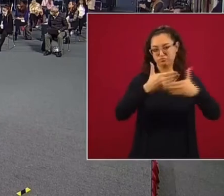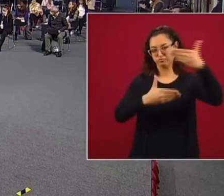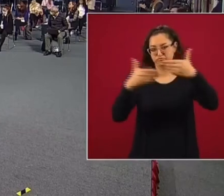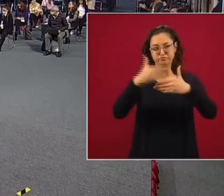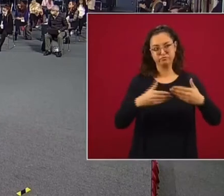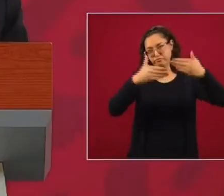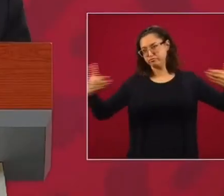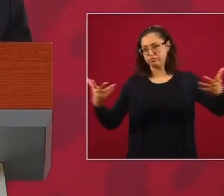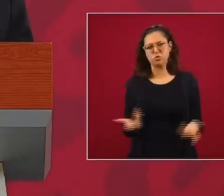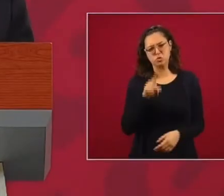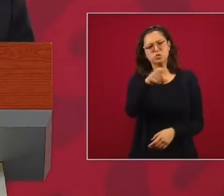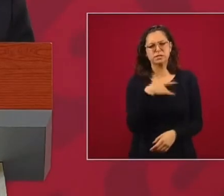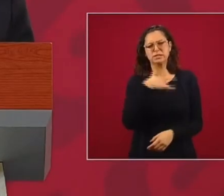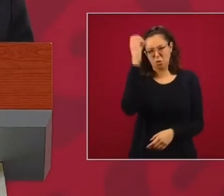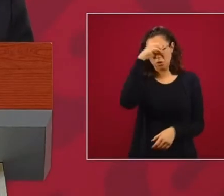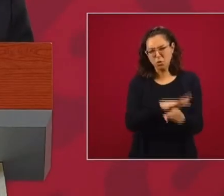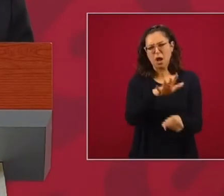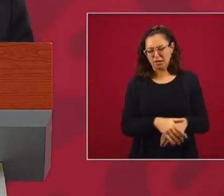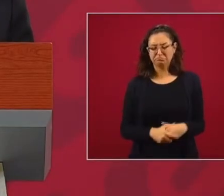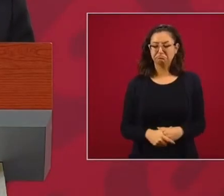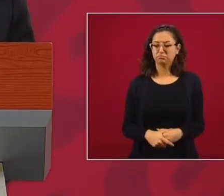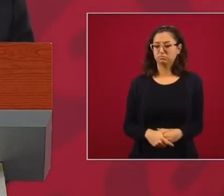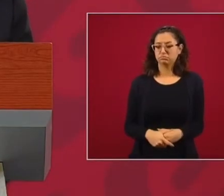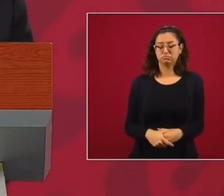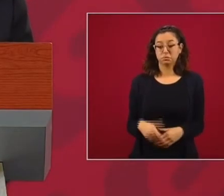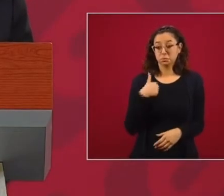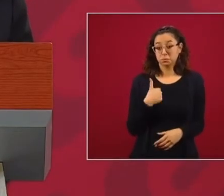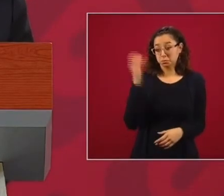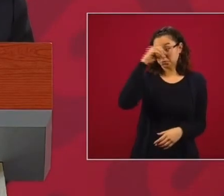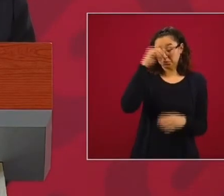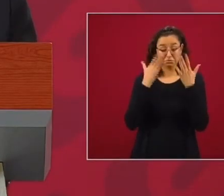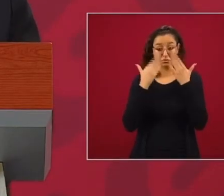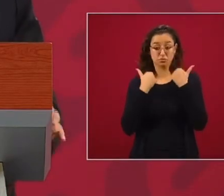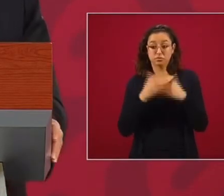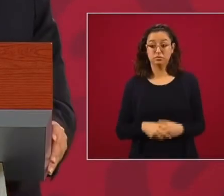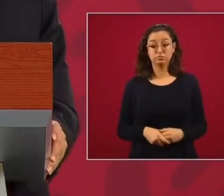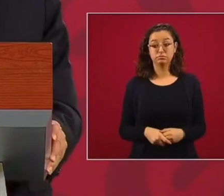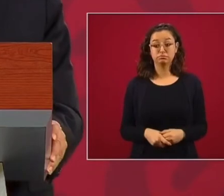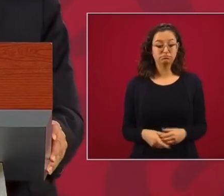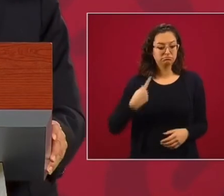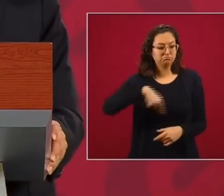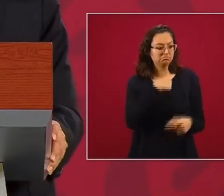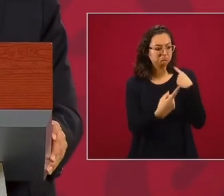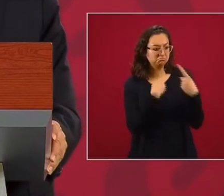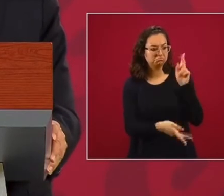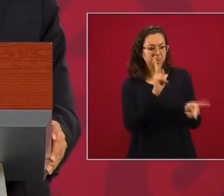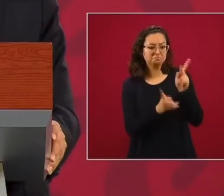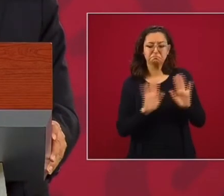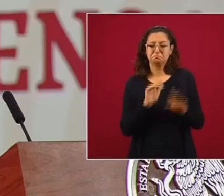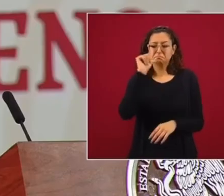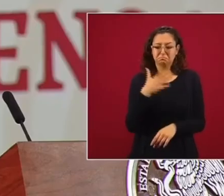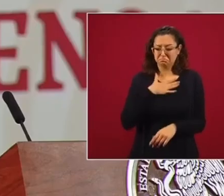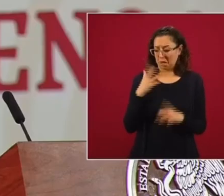Pues no tengo opinión porque es un tema que no se habló, no está en la agenda nuestra.